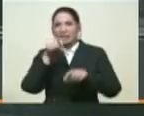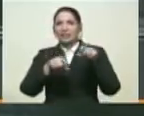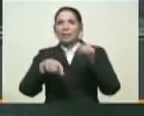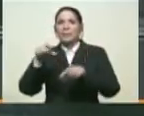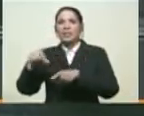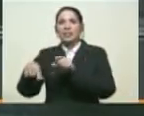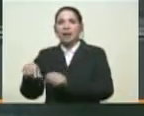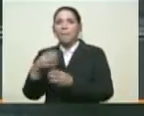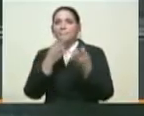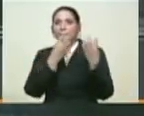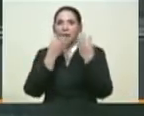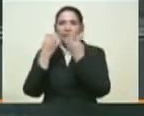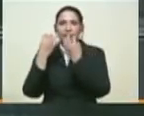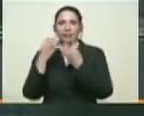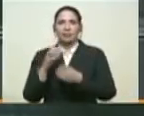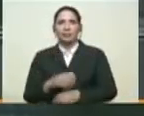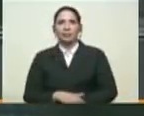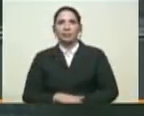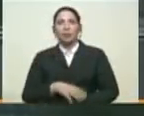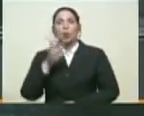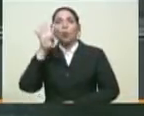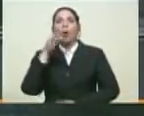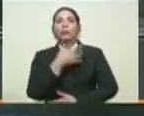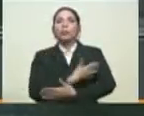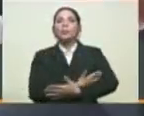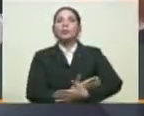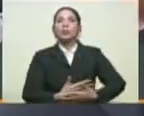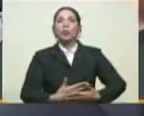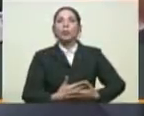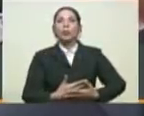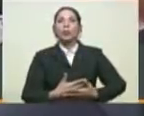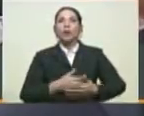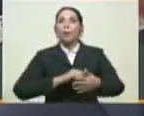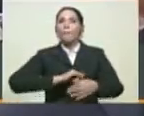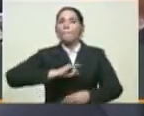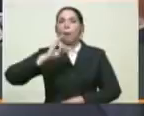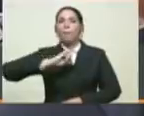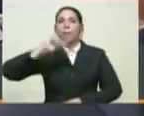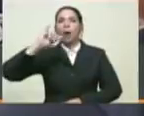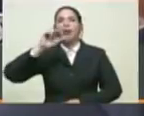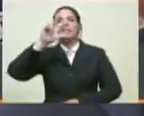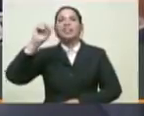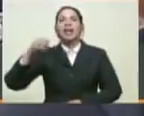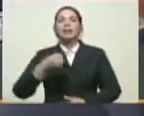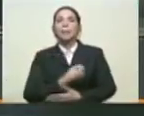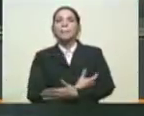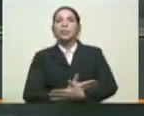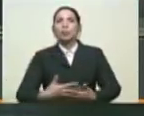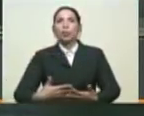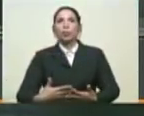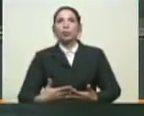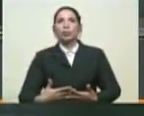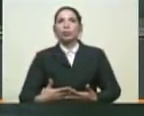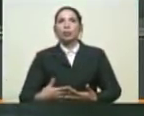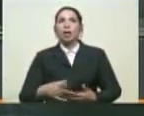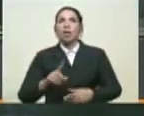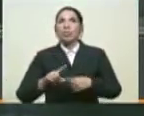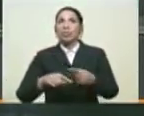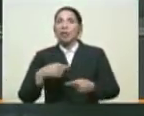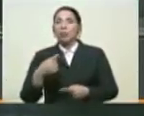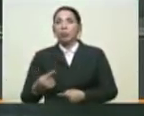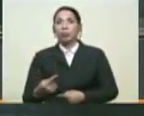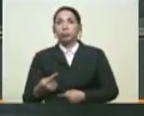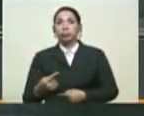de 4 millones de bolívares, se la suben a 30 millones de bolívares. Y luego, además de bachaquearla, llegan